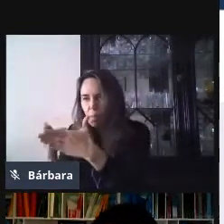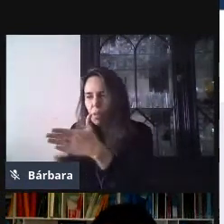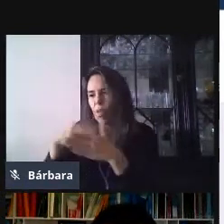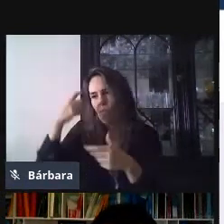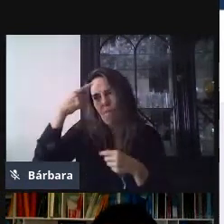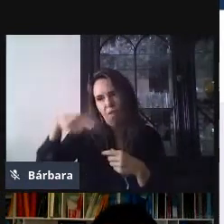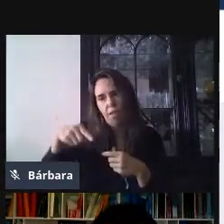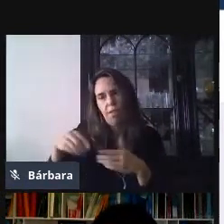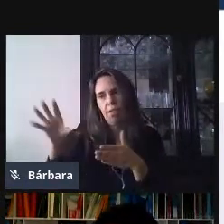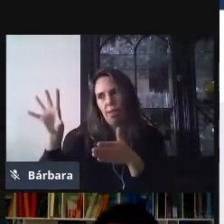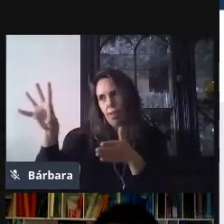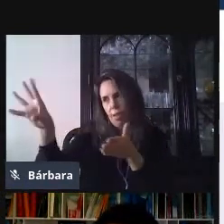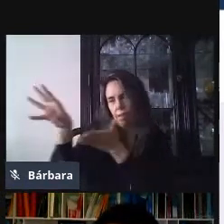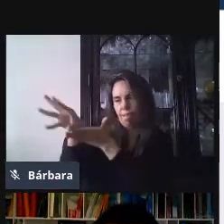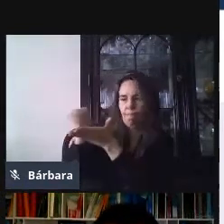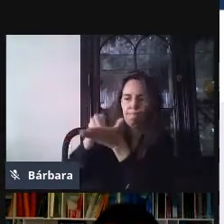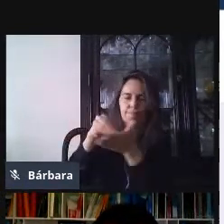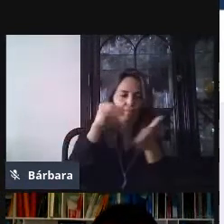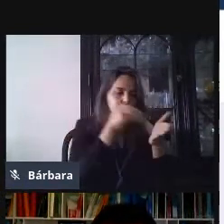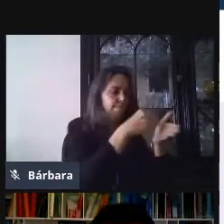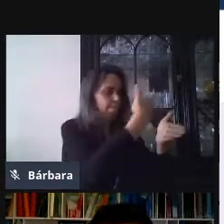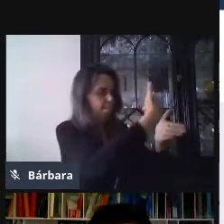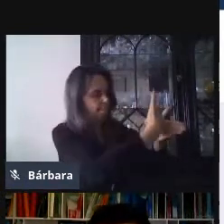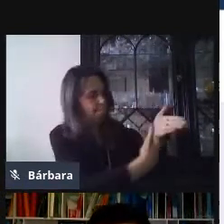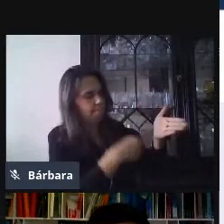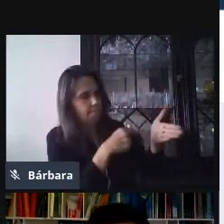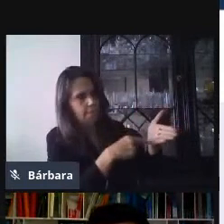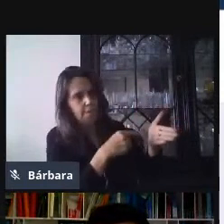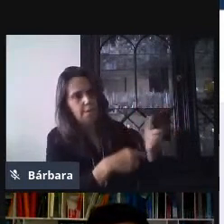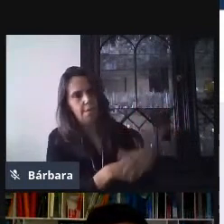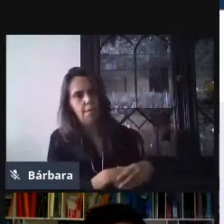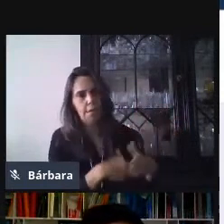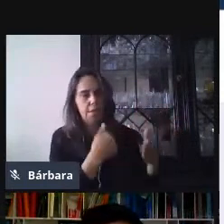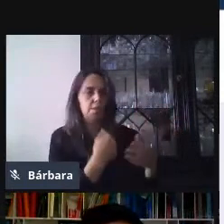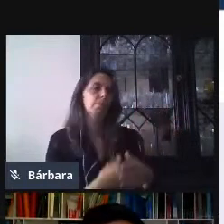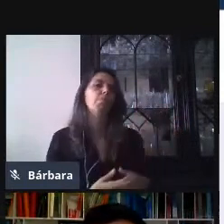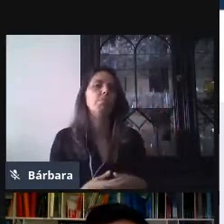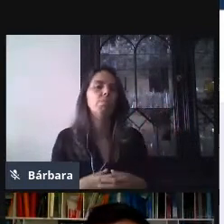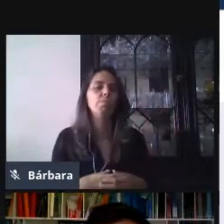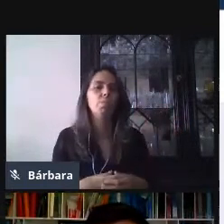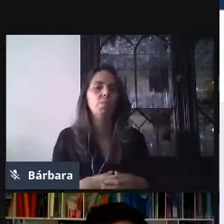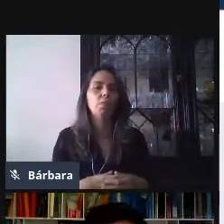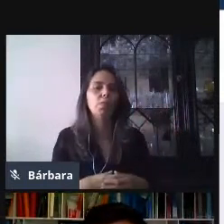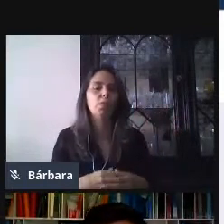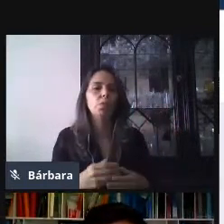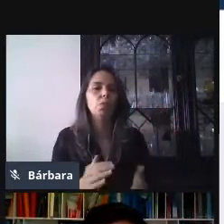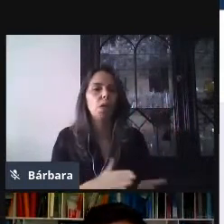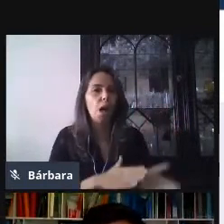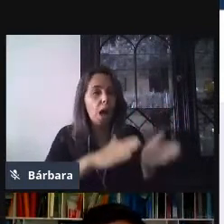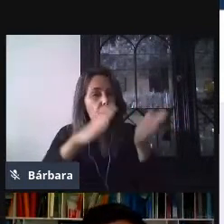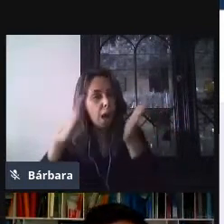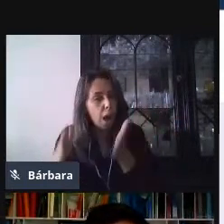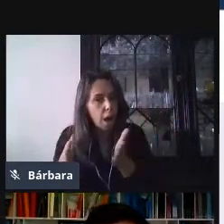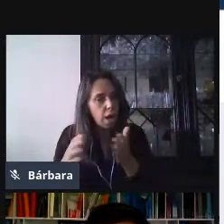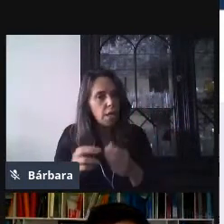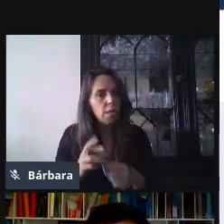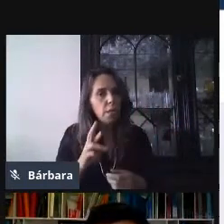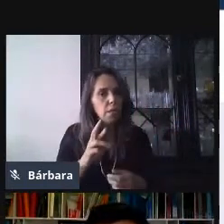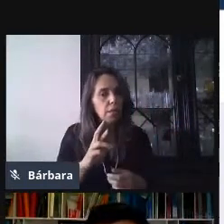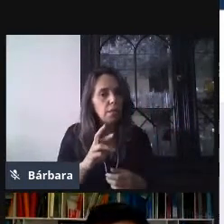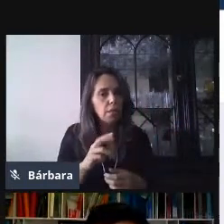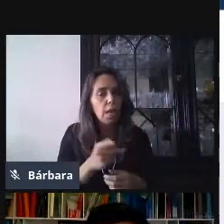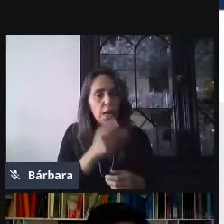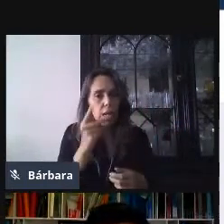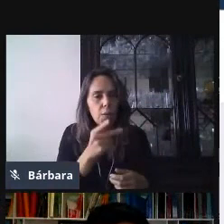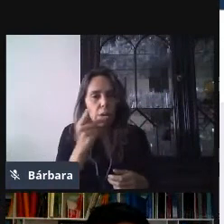facilitar el diseño del formulario y me va a ahorrar tiempo. Ahora, si se dio en cuenta, del lado derecho de la pregunta, vienen